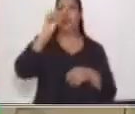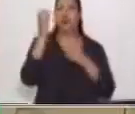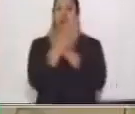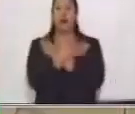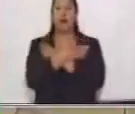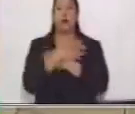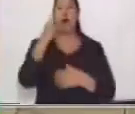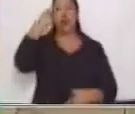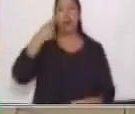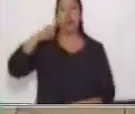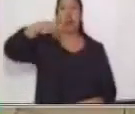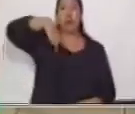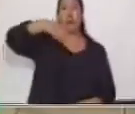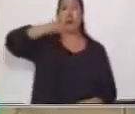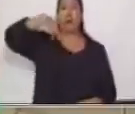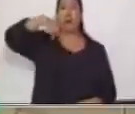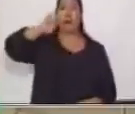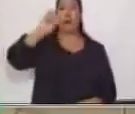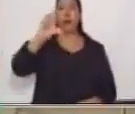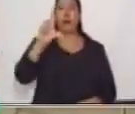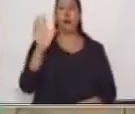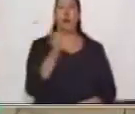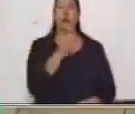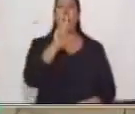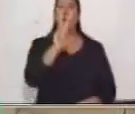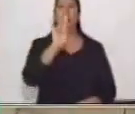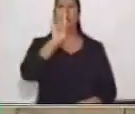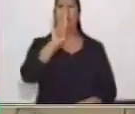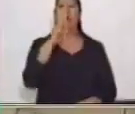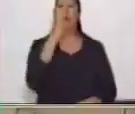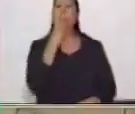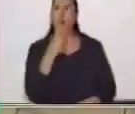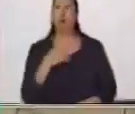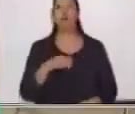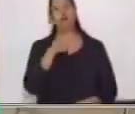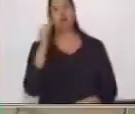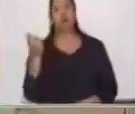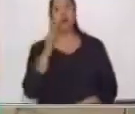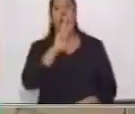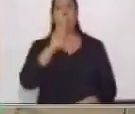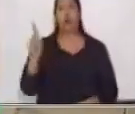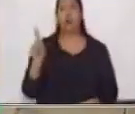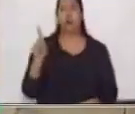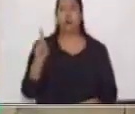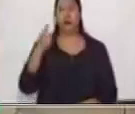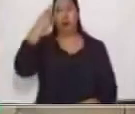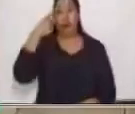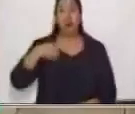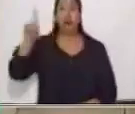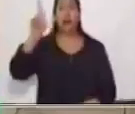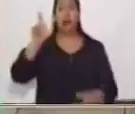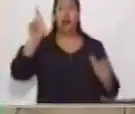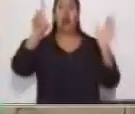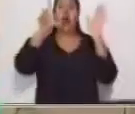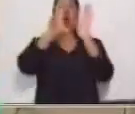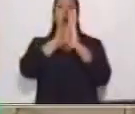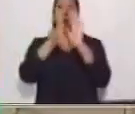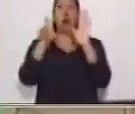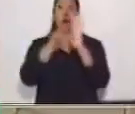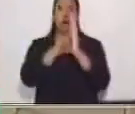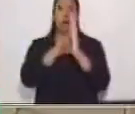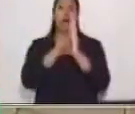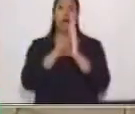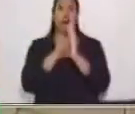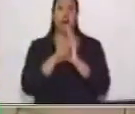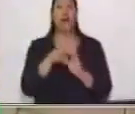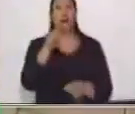el día del Popolvón, y el 31, el día de la Constitución. Hay constituciones hasta específicamente para los niños. Te recomiendo que las leas,